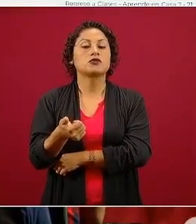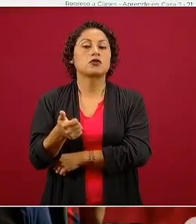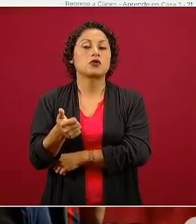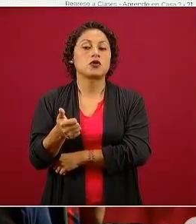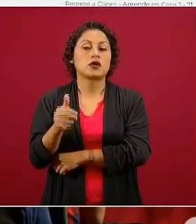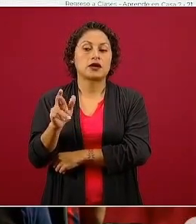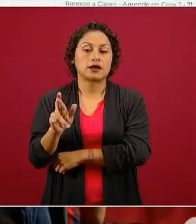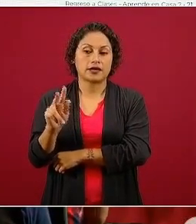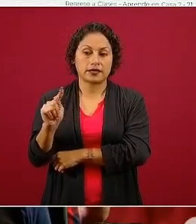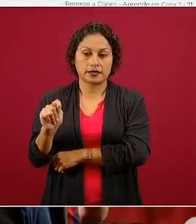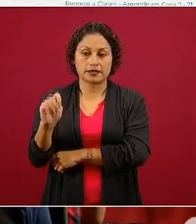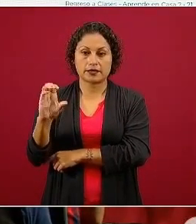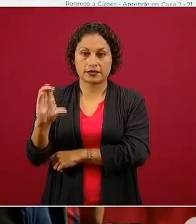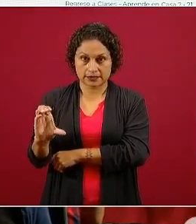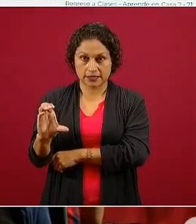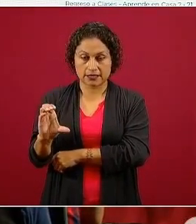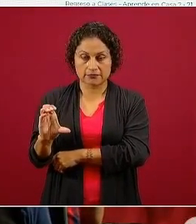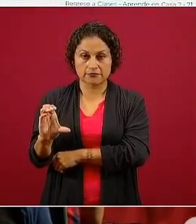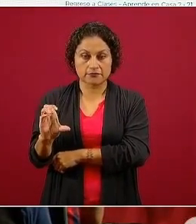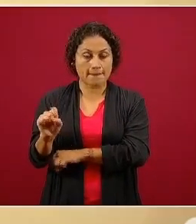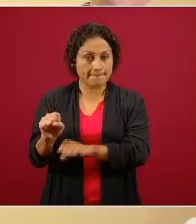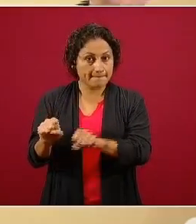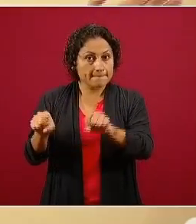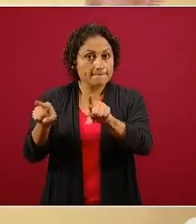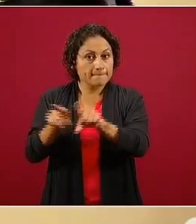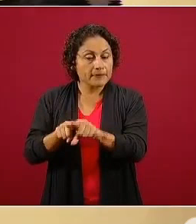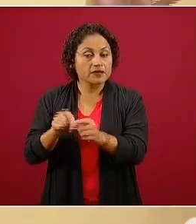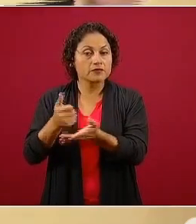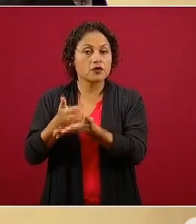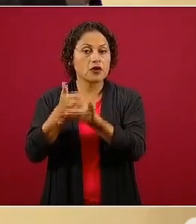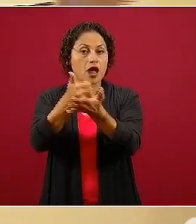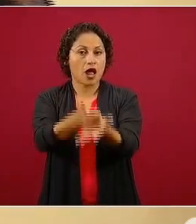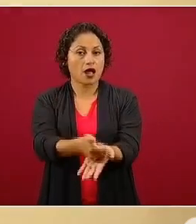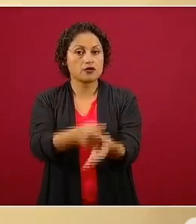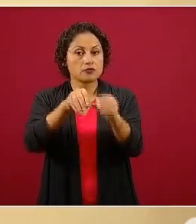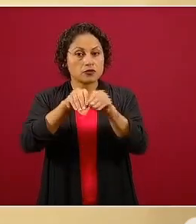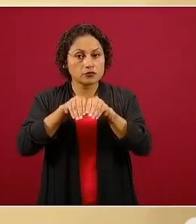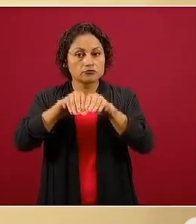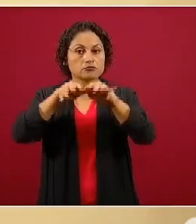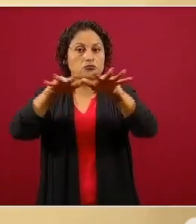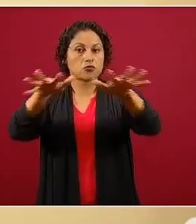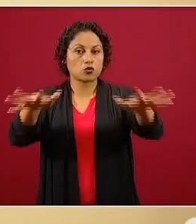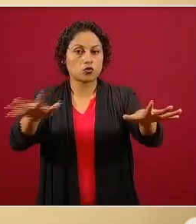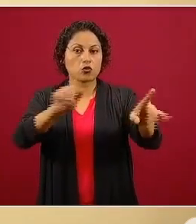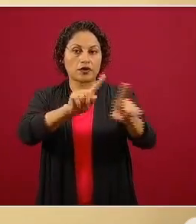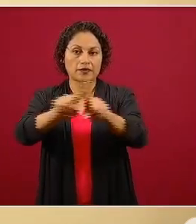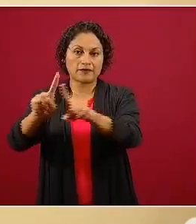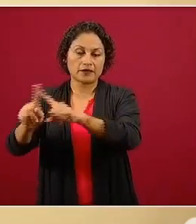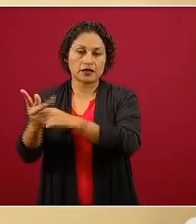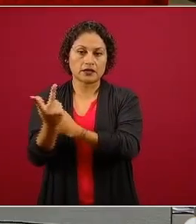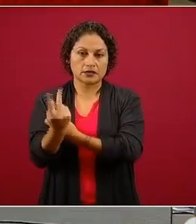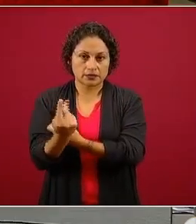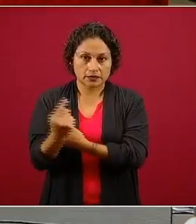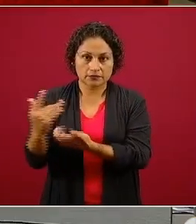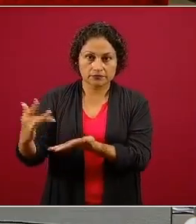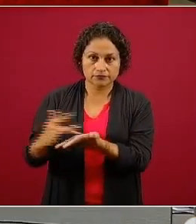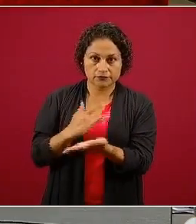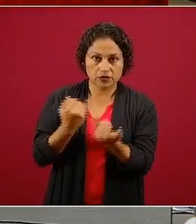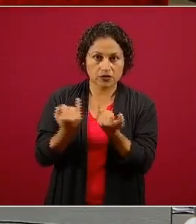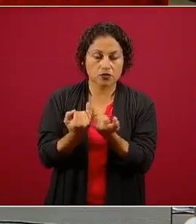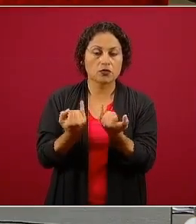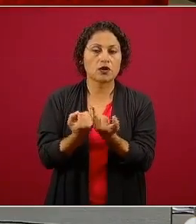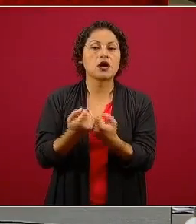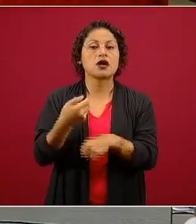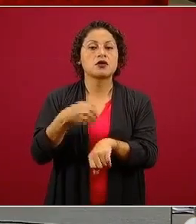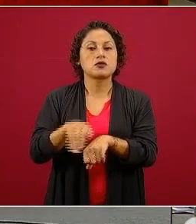la RTC, envía la señal a las televisoras que nos están apoyando, Televisa, TV